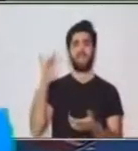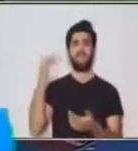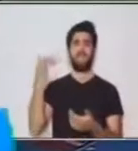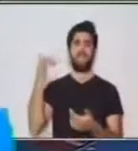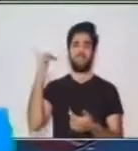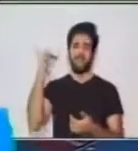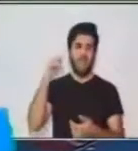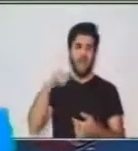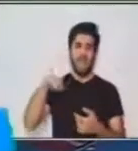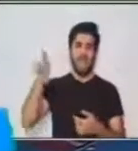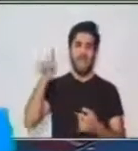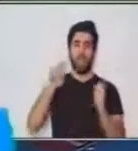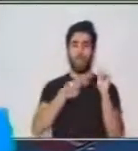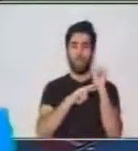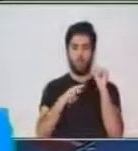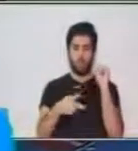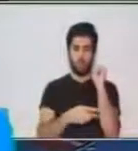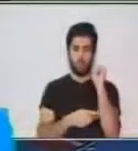Huehuetenango,